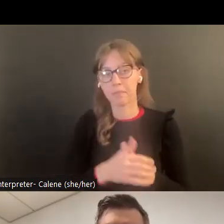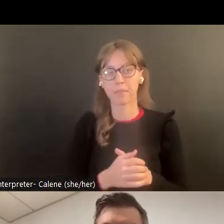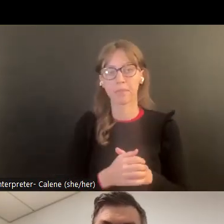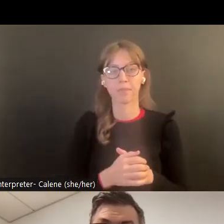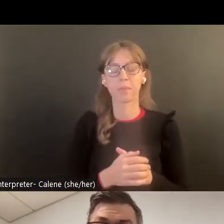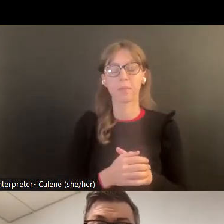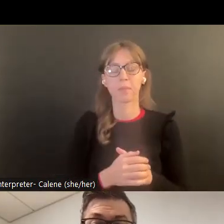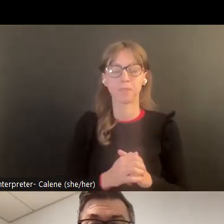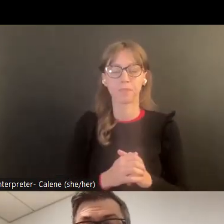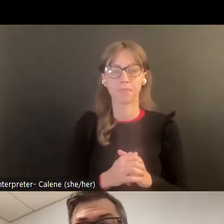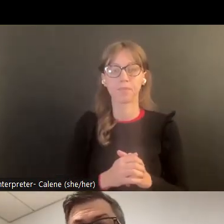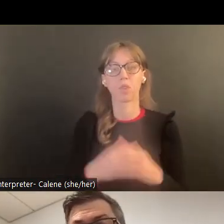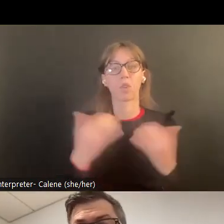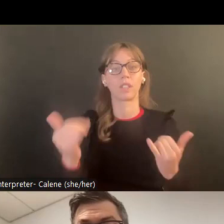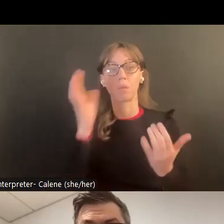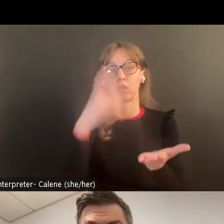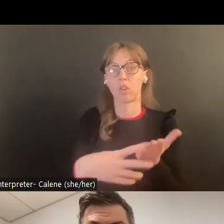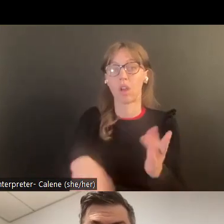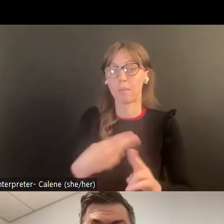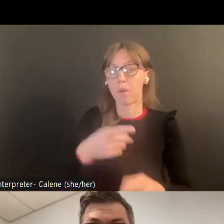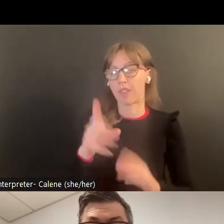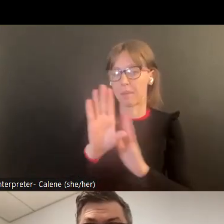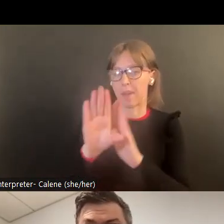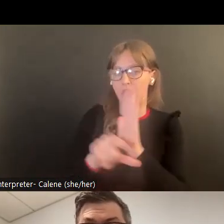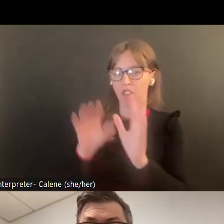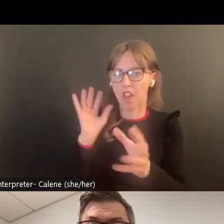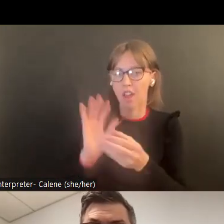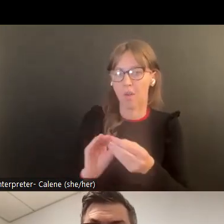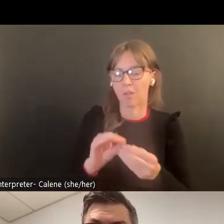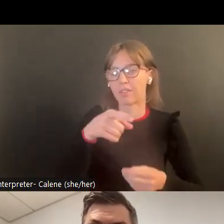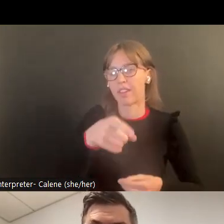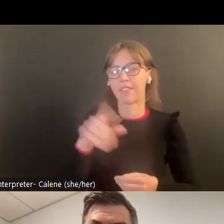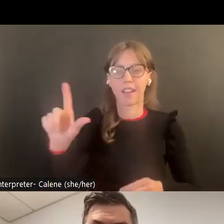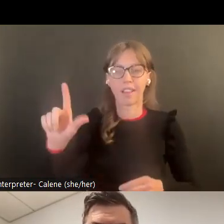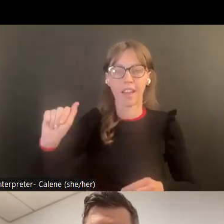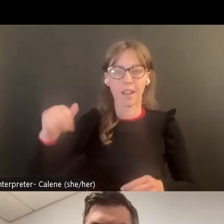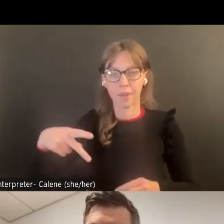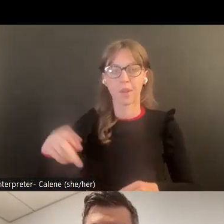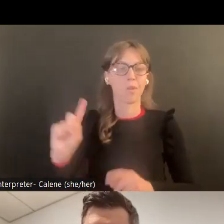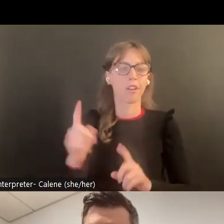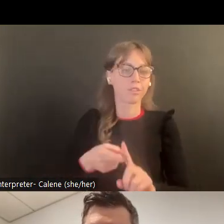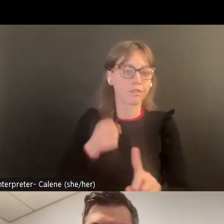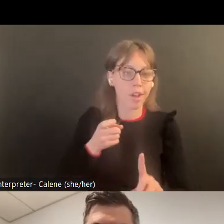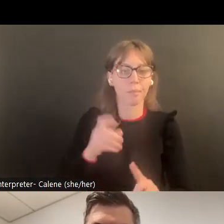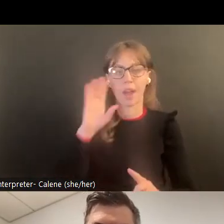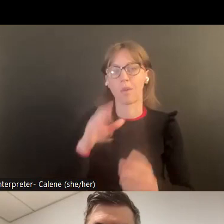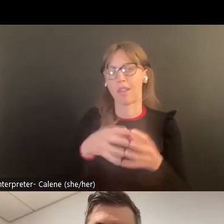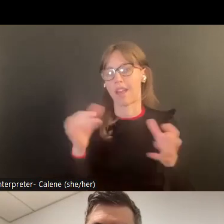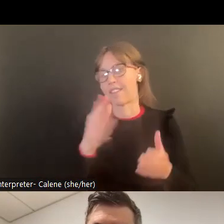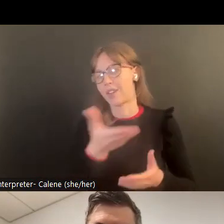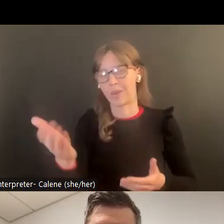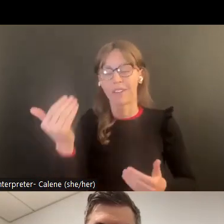historia y credenciales. Vamos a hablar ahora de lo que sería el